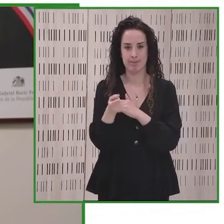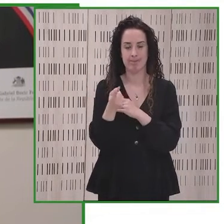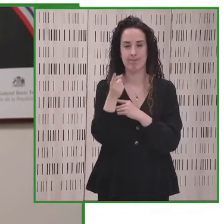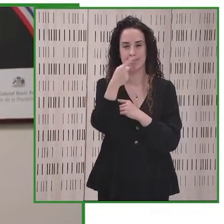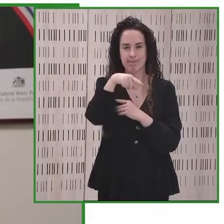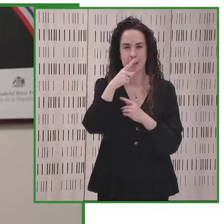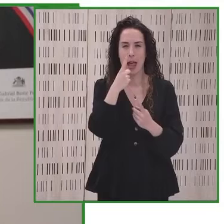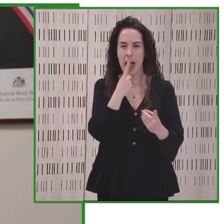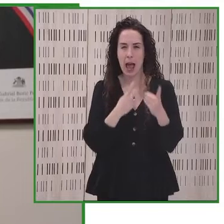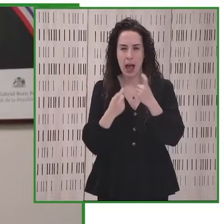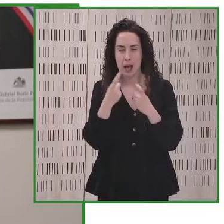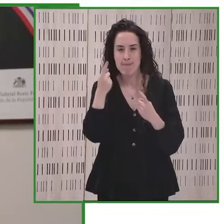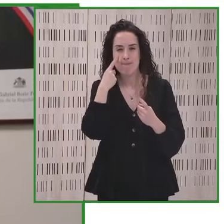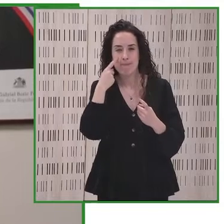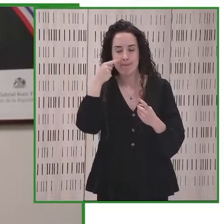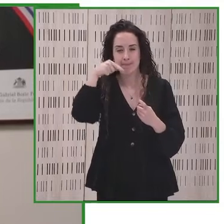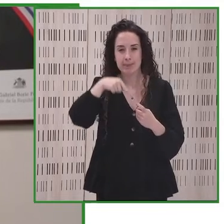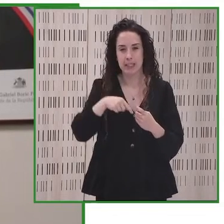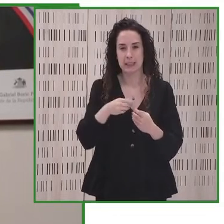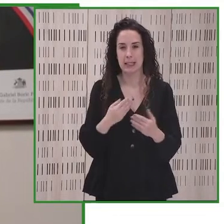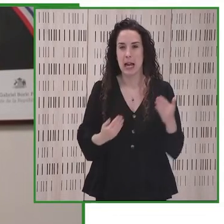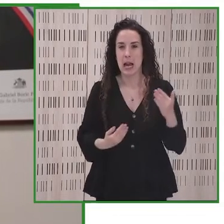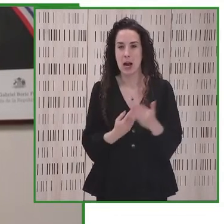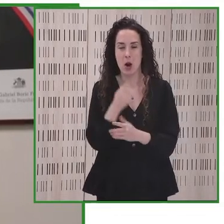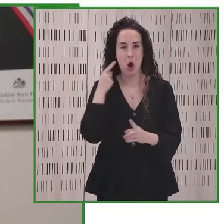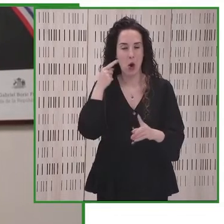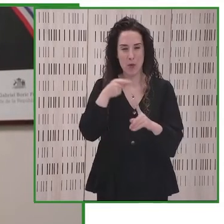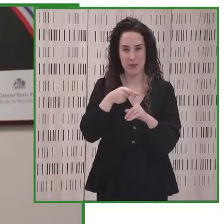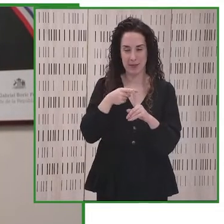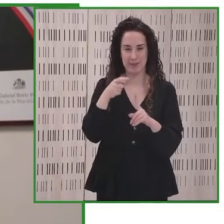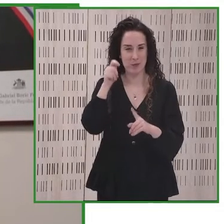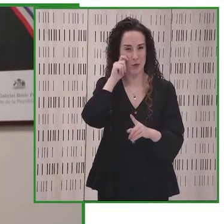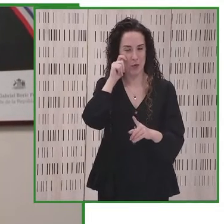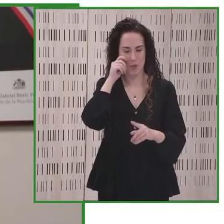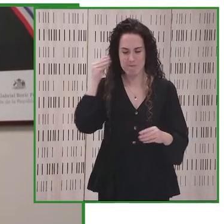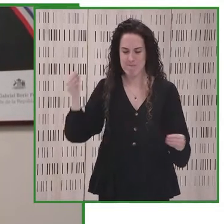de todo lo que está pasando en este evento para así hacer un mejor turismo